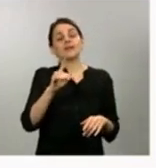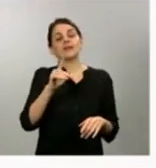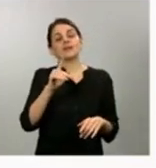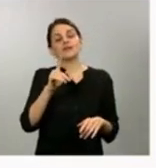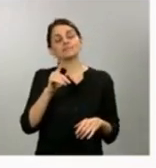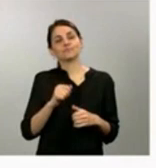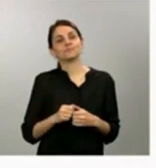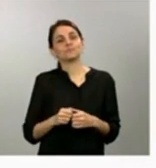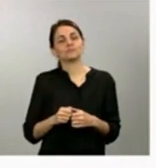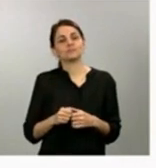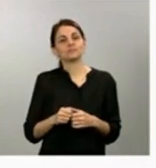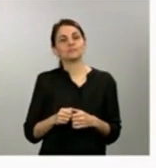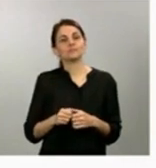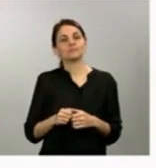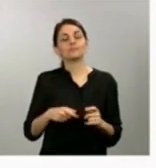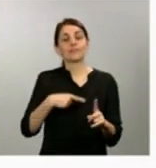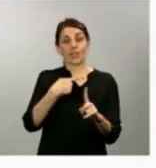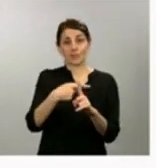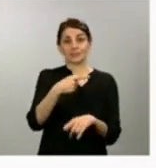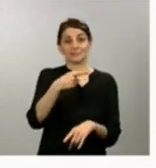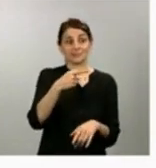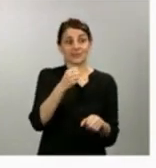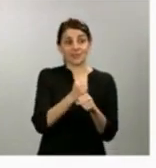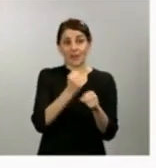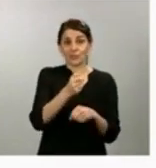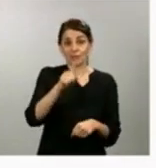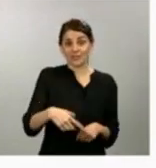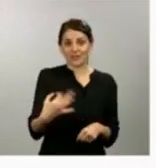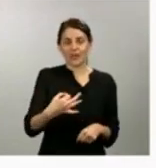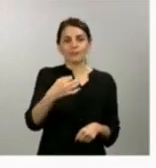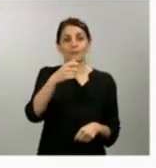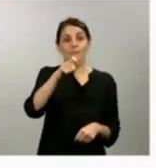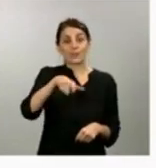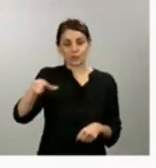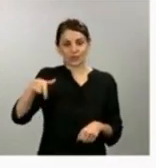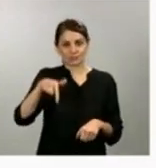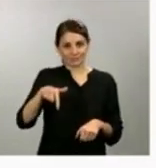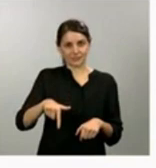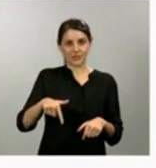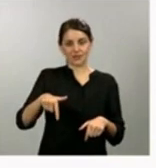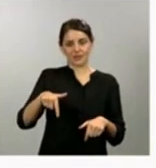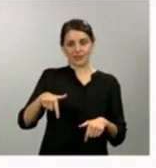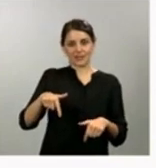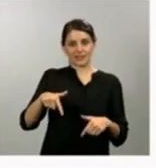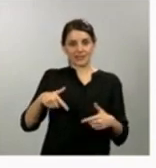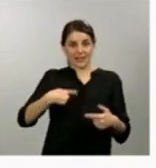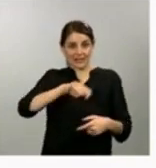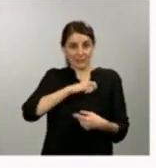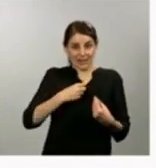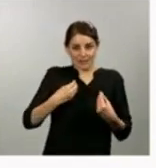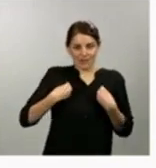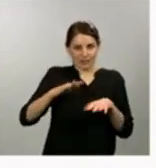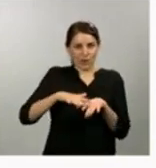personal sanitario extranjero en España pueda incorporarse a las labores y agilizar todos los procedimientos